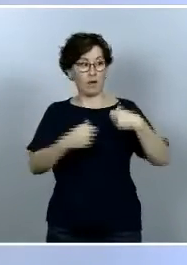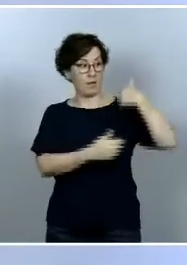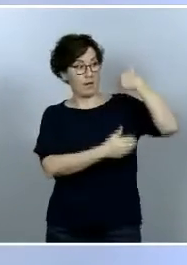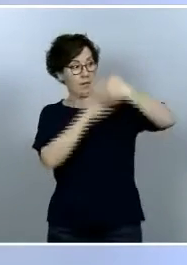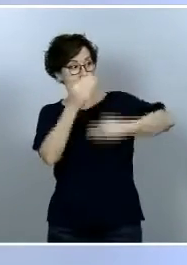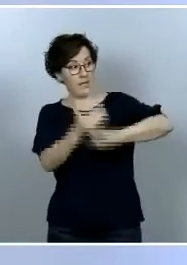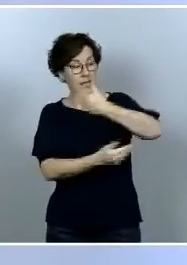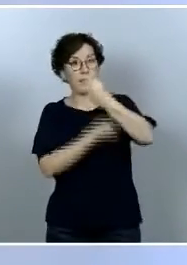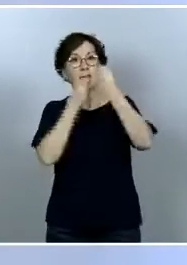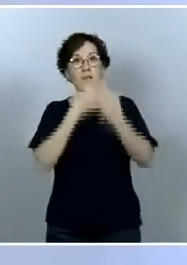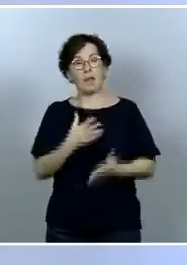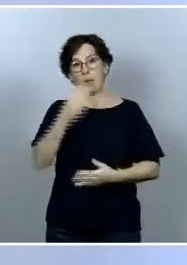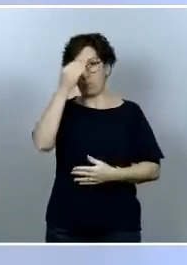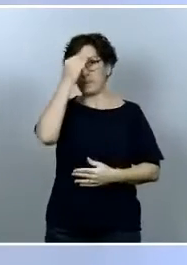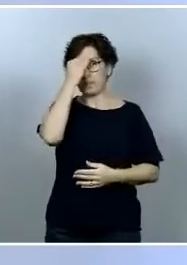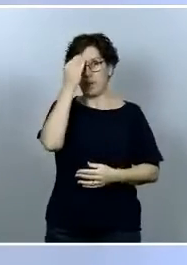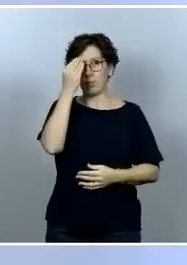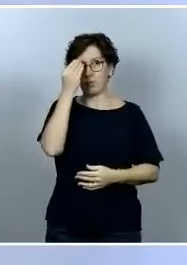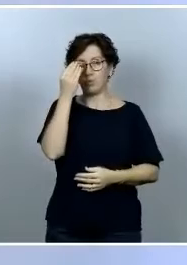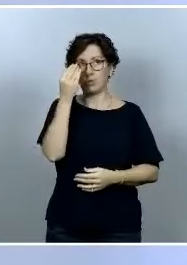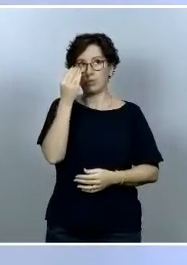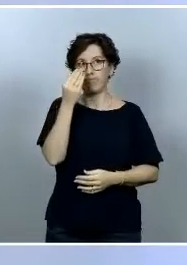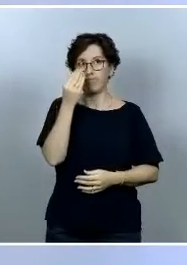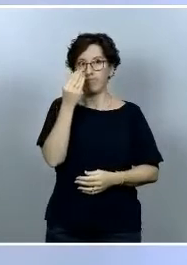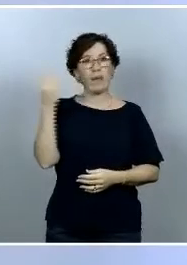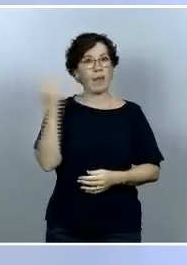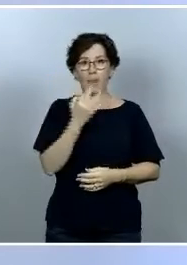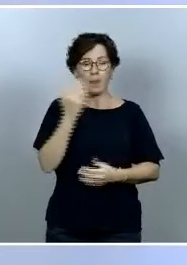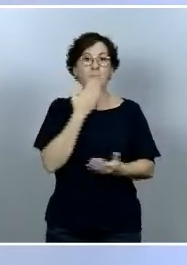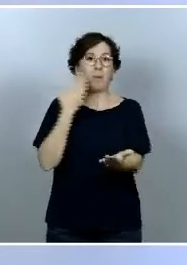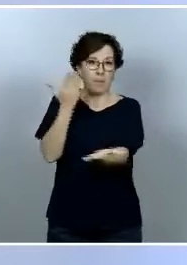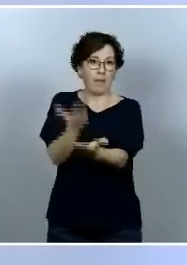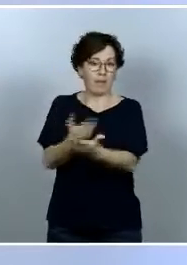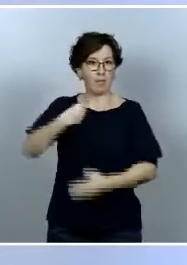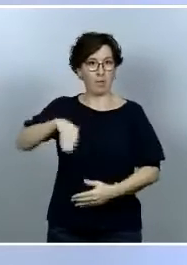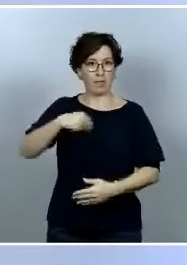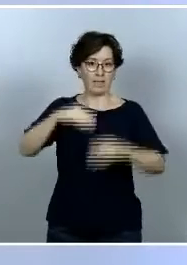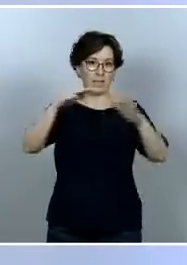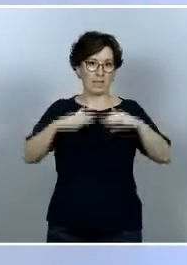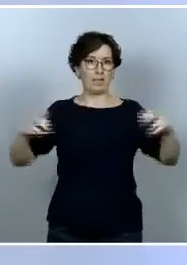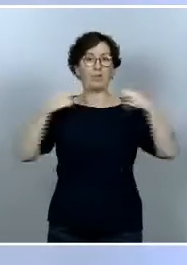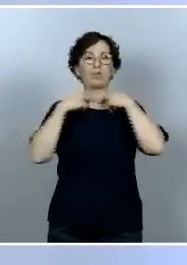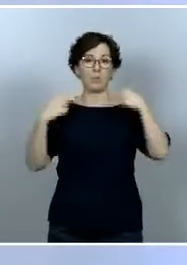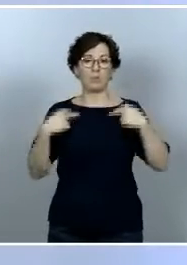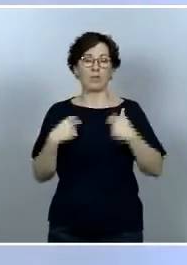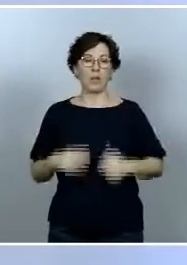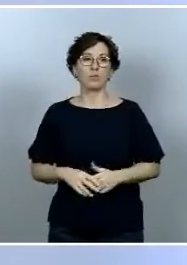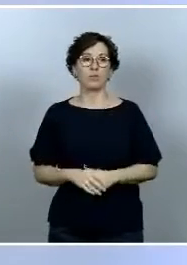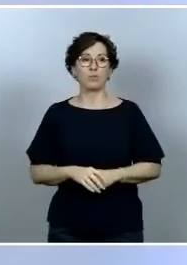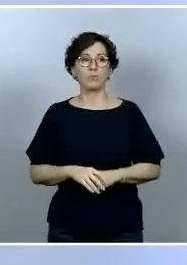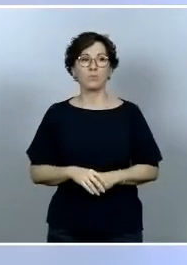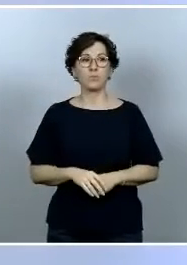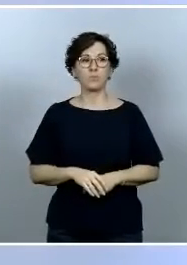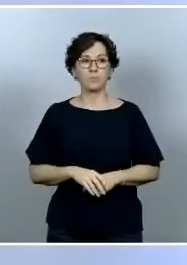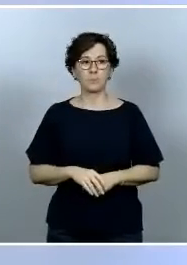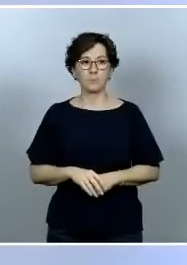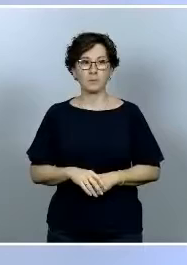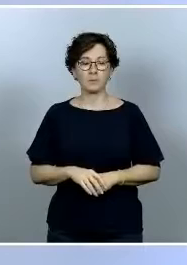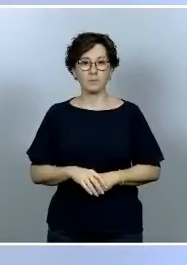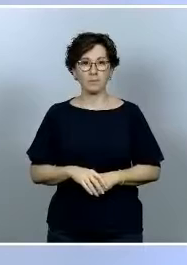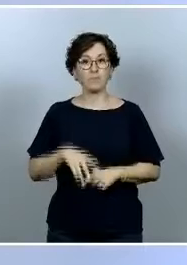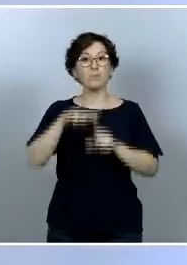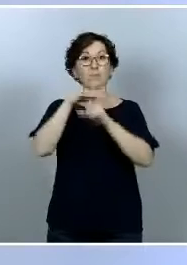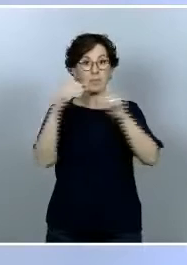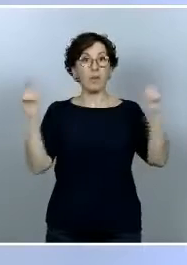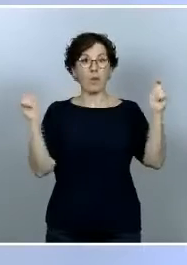consideramos que tiene que solicitar el presidente del gobierno al Congreso de los Diputados. Es un estado de alarma el